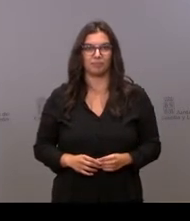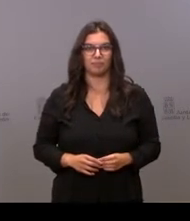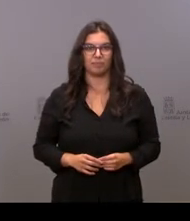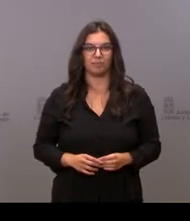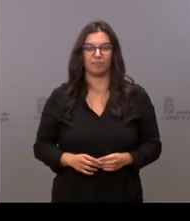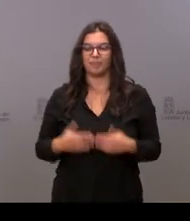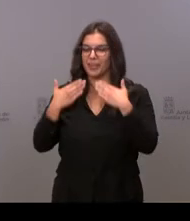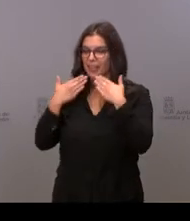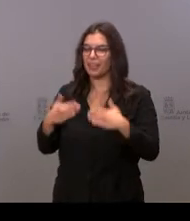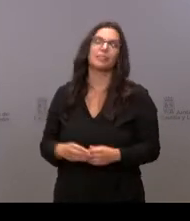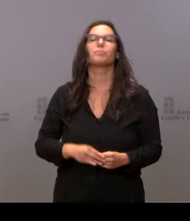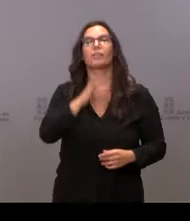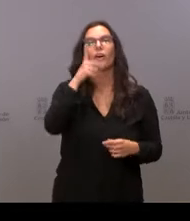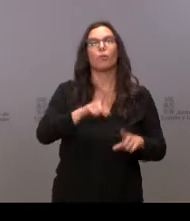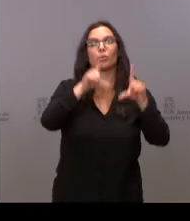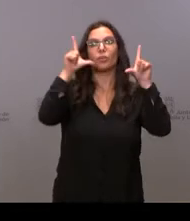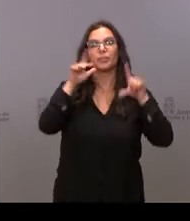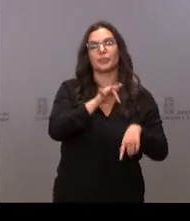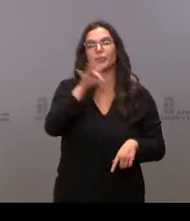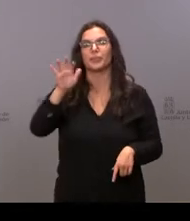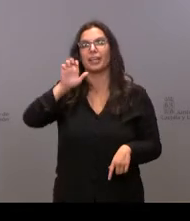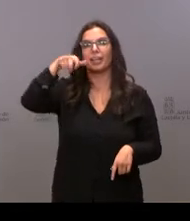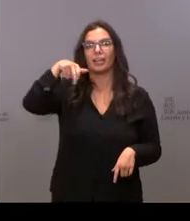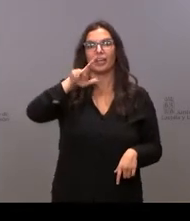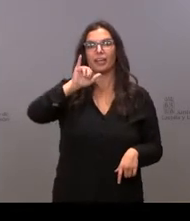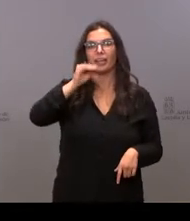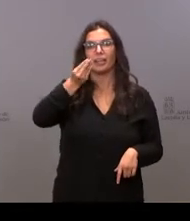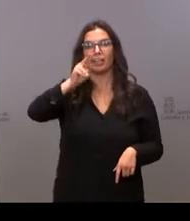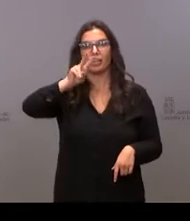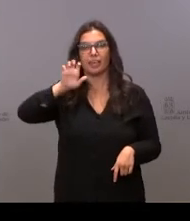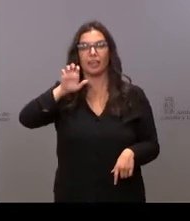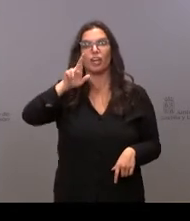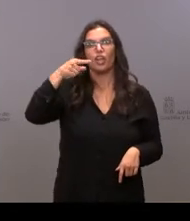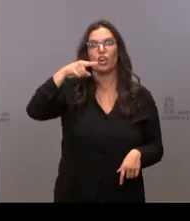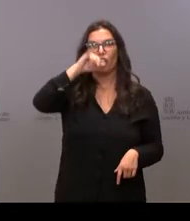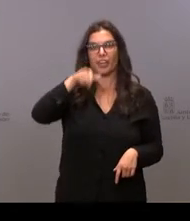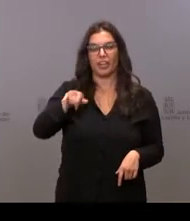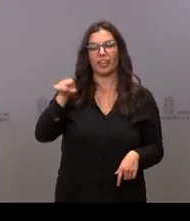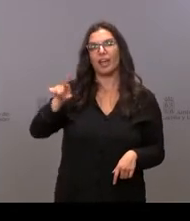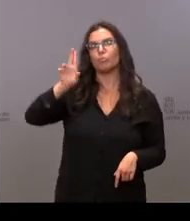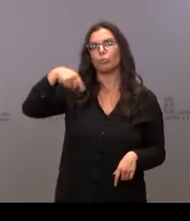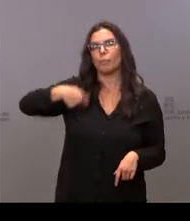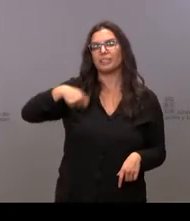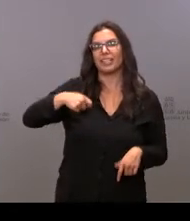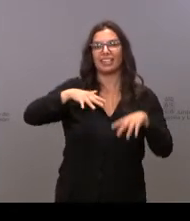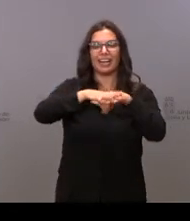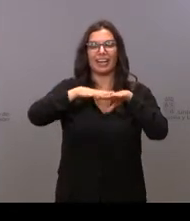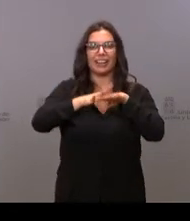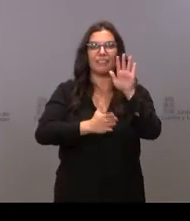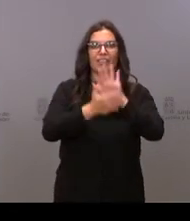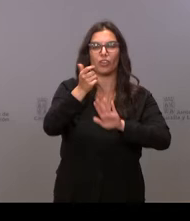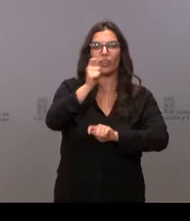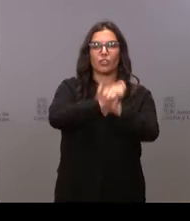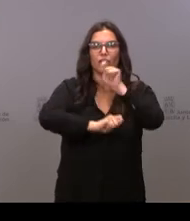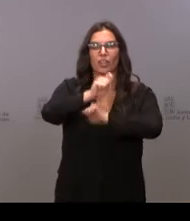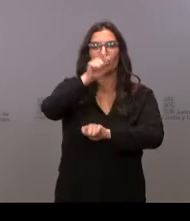Gracias. Nuestro siguiente protagonista es Enrique Rodríguez. Rodríguez, Enrique es el presidente de la Red de Federaciones de Asociaciones de Pensionistas